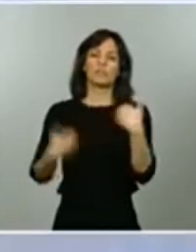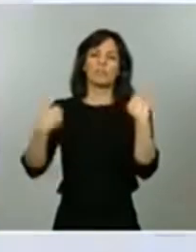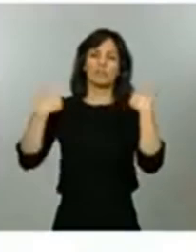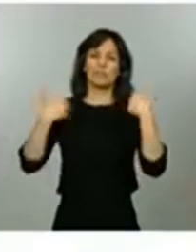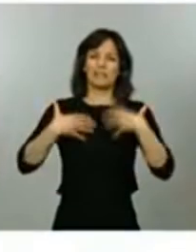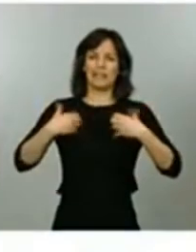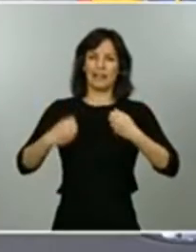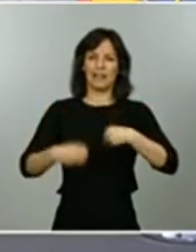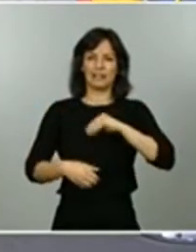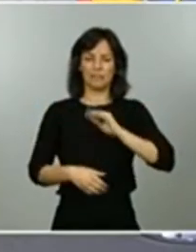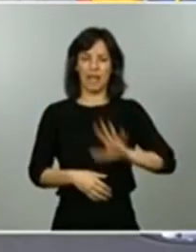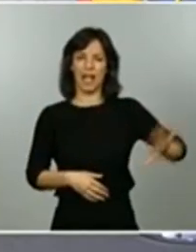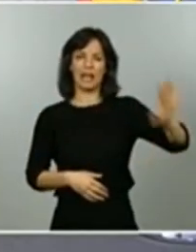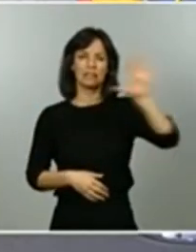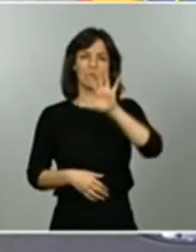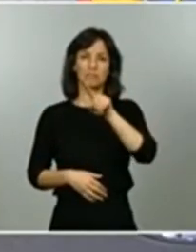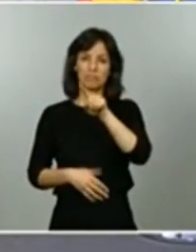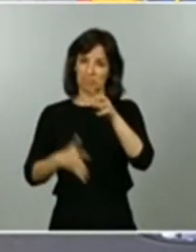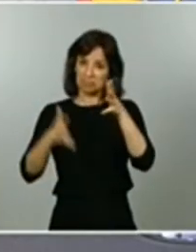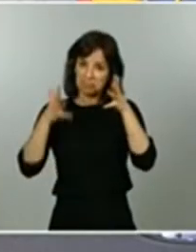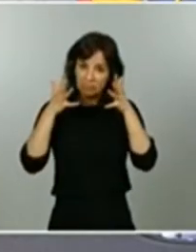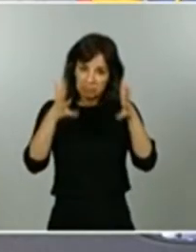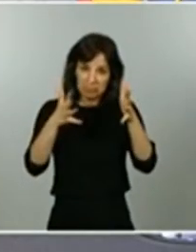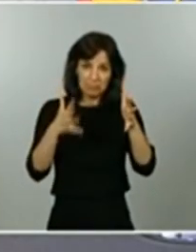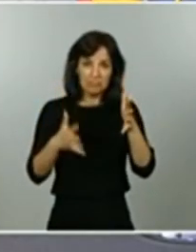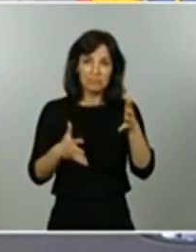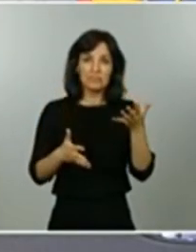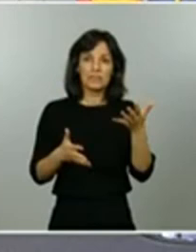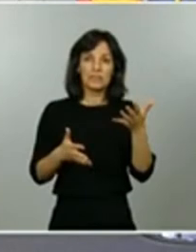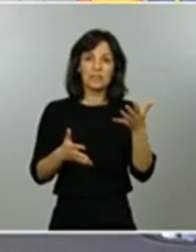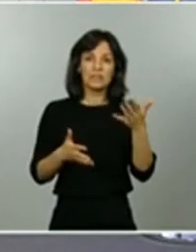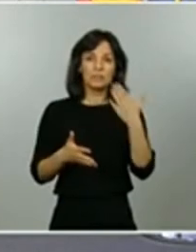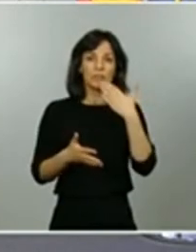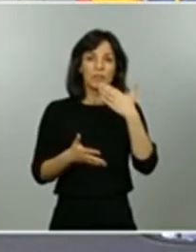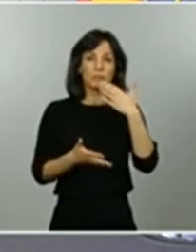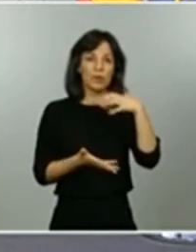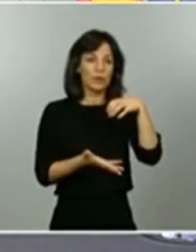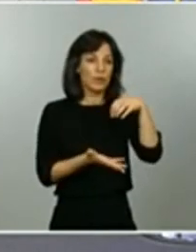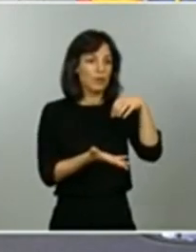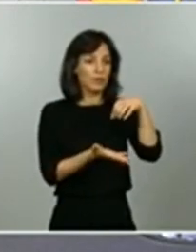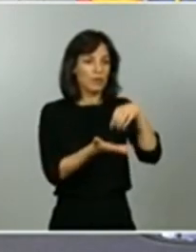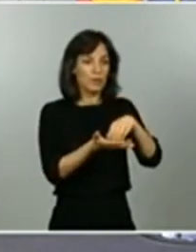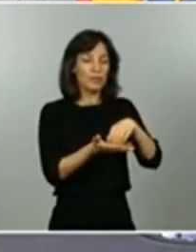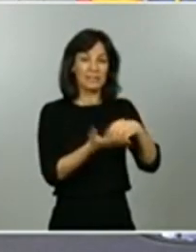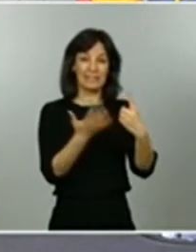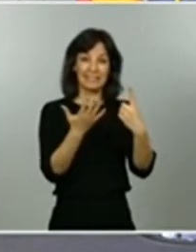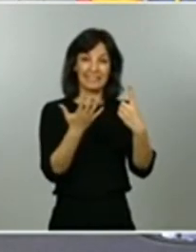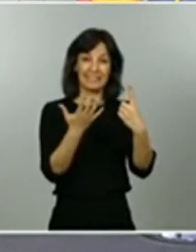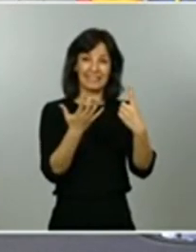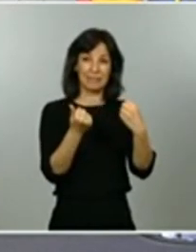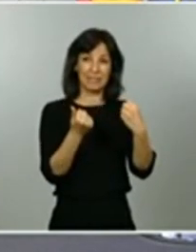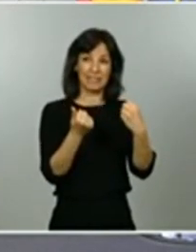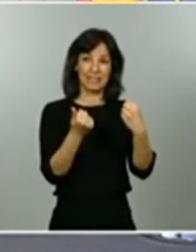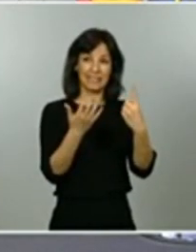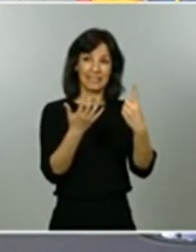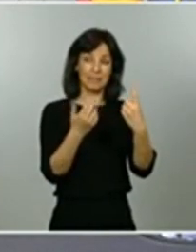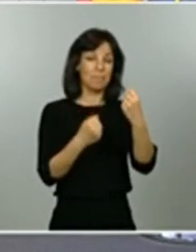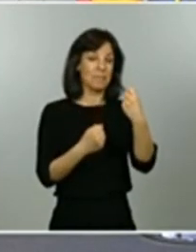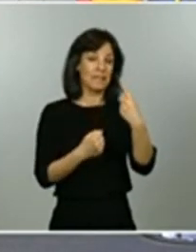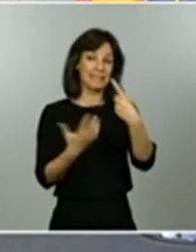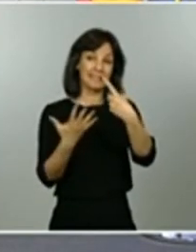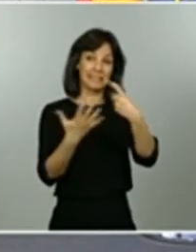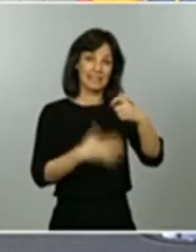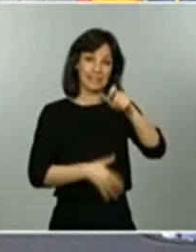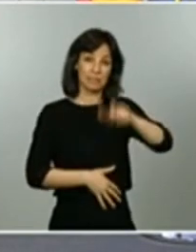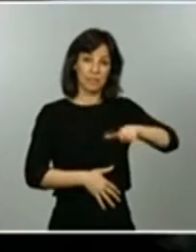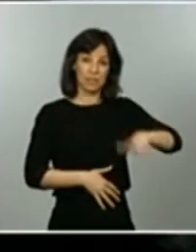recomendarían la descongestión del CETI de Melilla hay más de 6.600 hay más de 1.600 personas en el centro